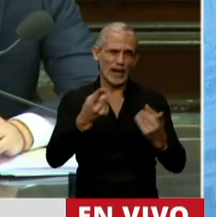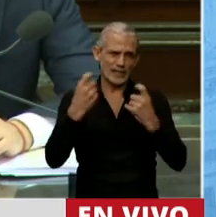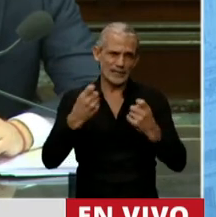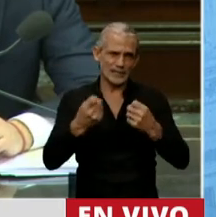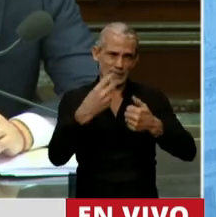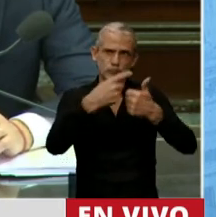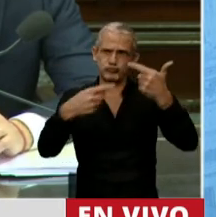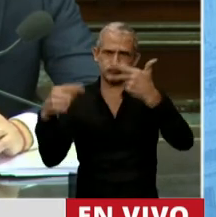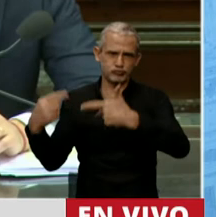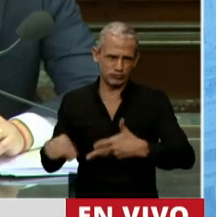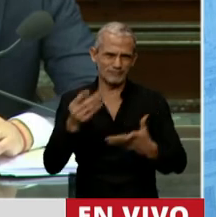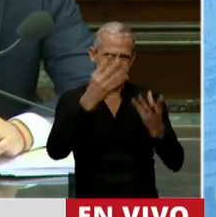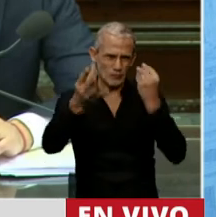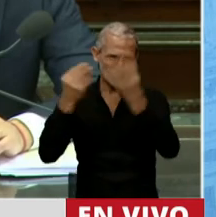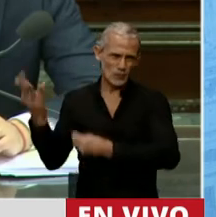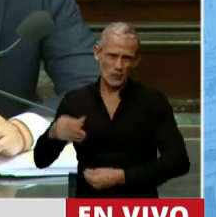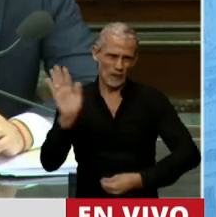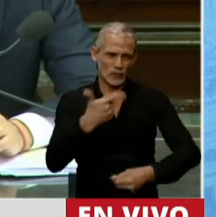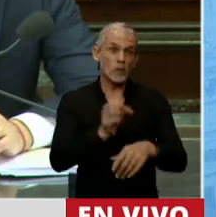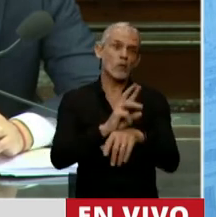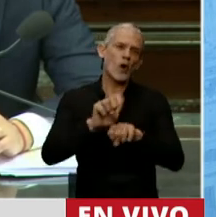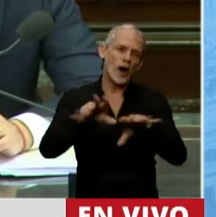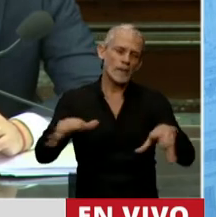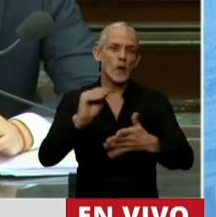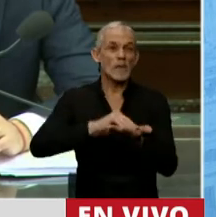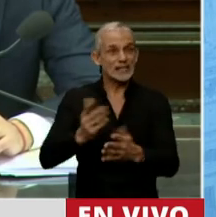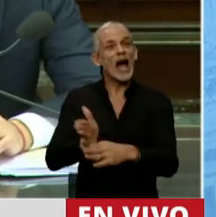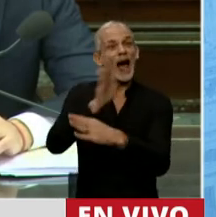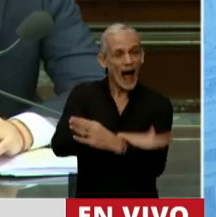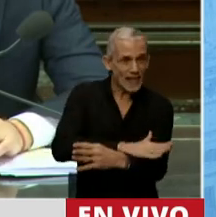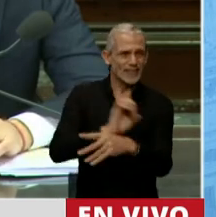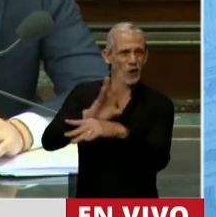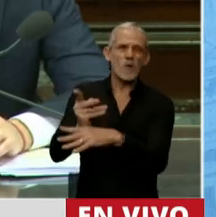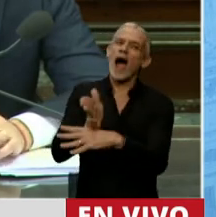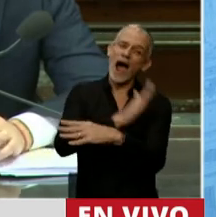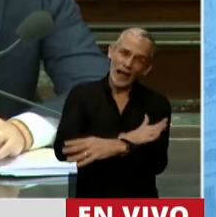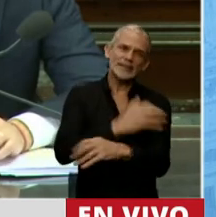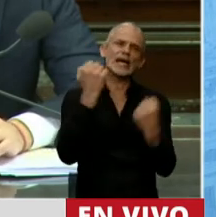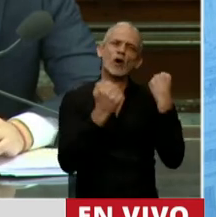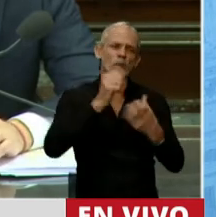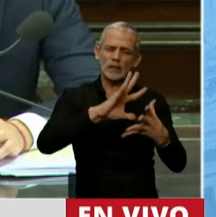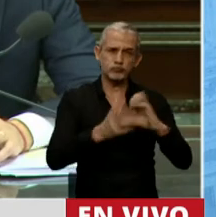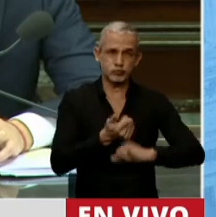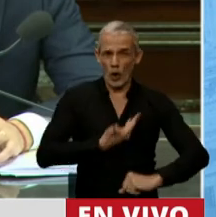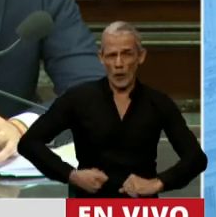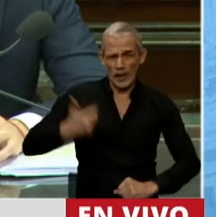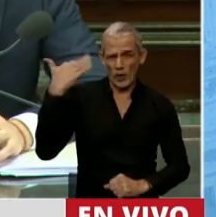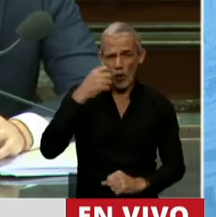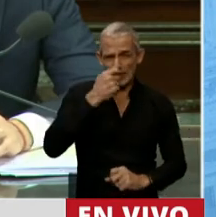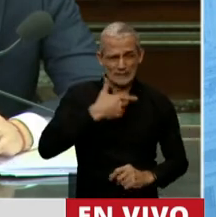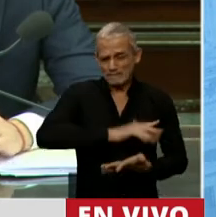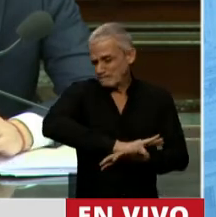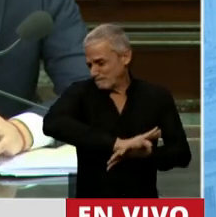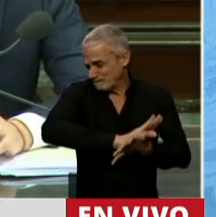muchísima asistencia hoy por la pandemia y anterior a la pandemia por haber tenido un gobierno que nos dejó